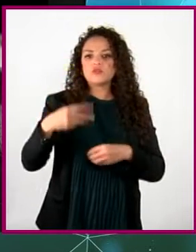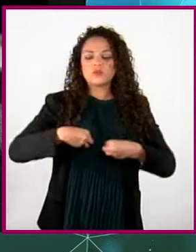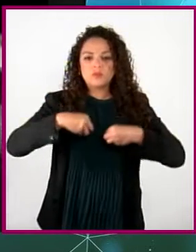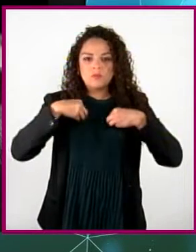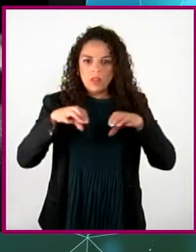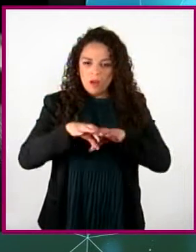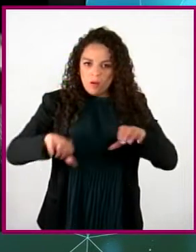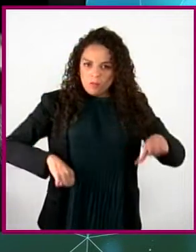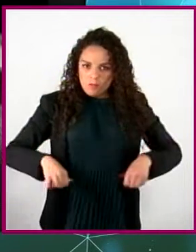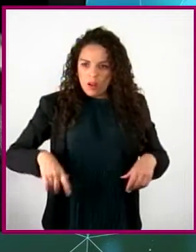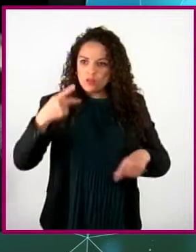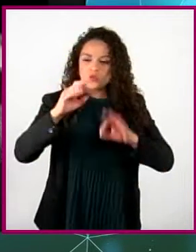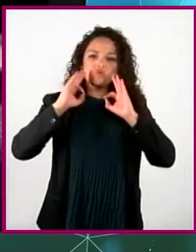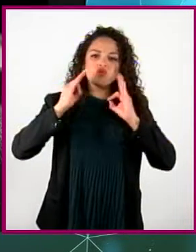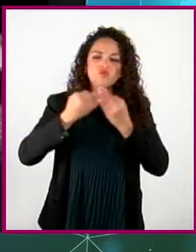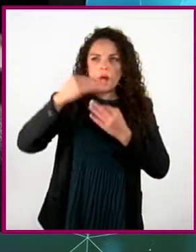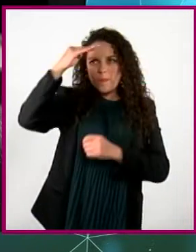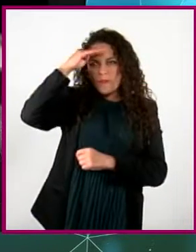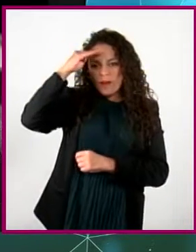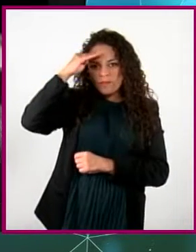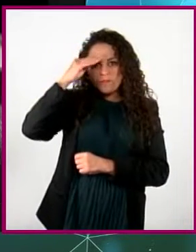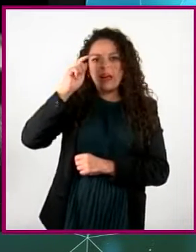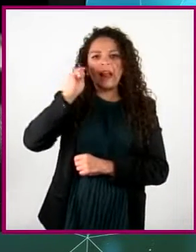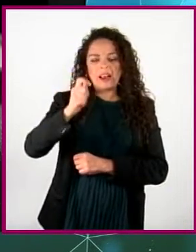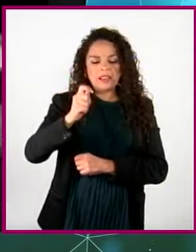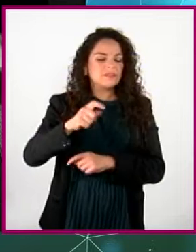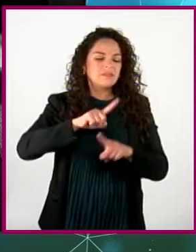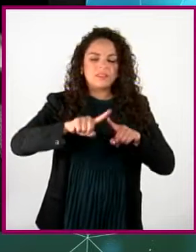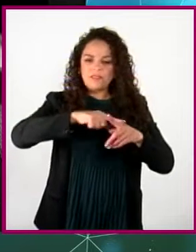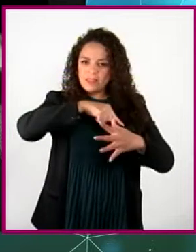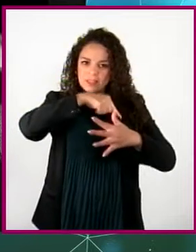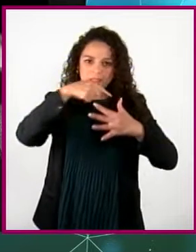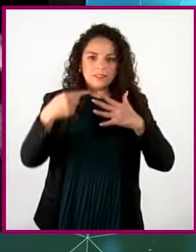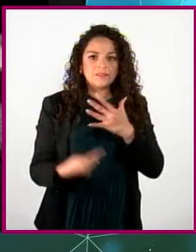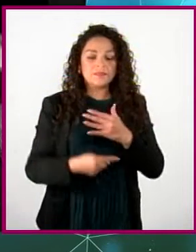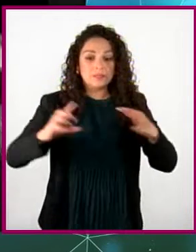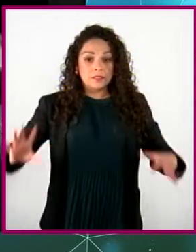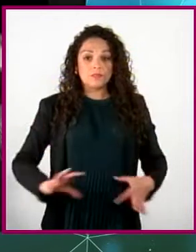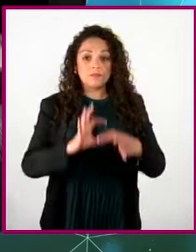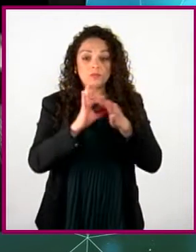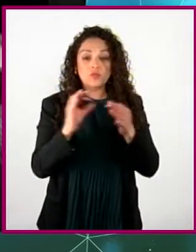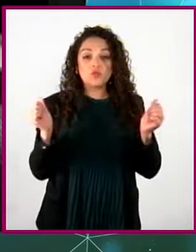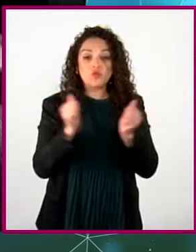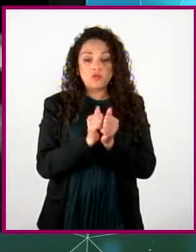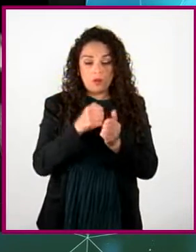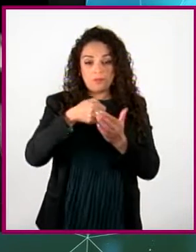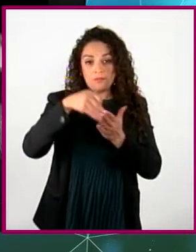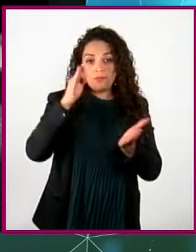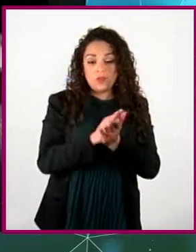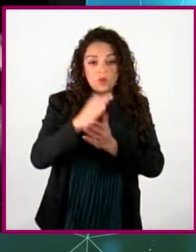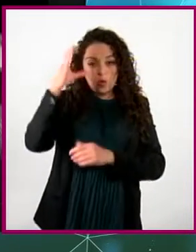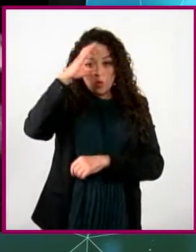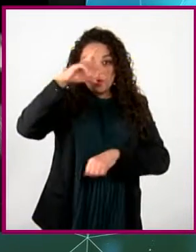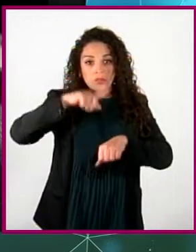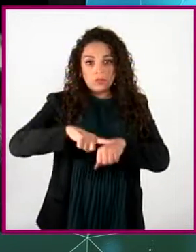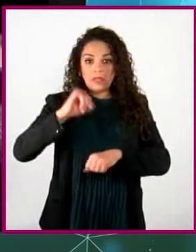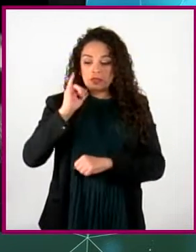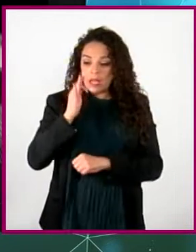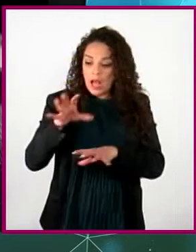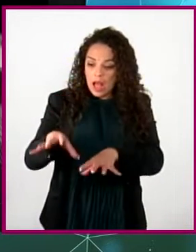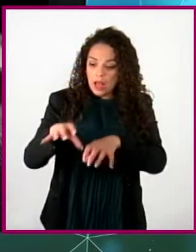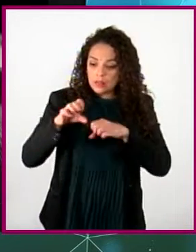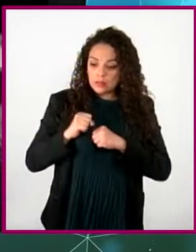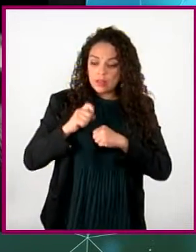pensar, expectativas, conocimientos, etc. Referida a los valores culturalmente aceptados de las prácticas y las